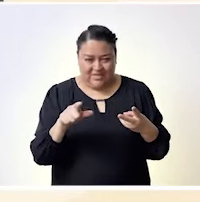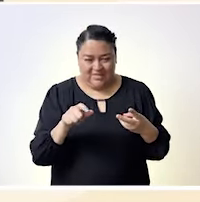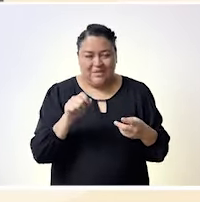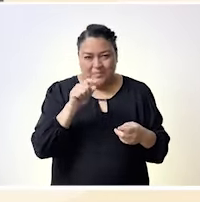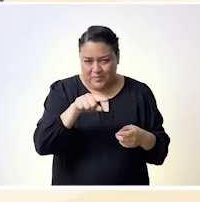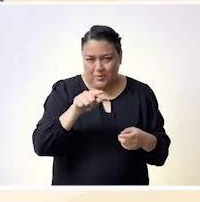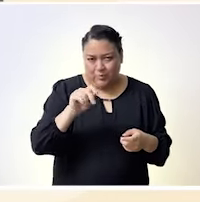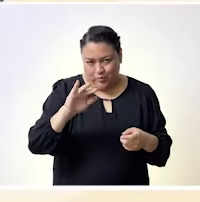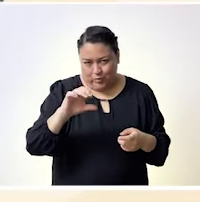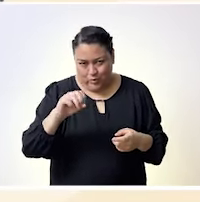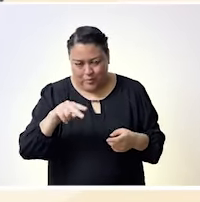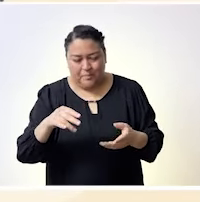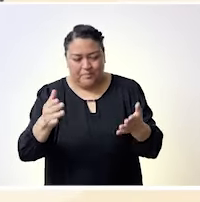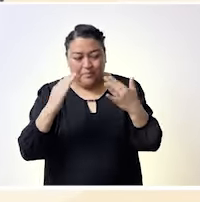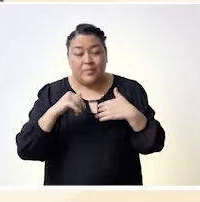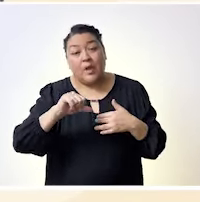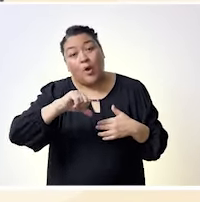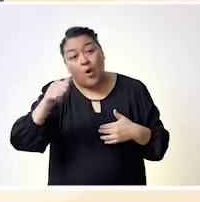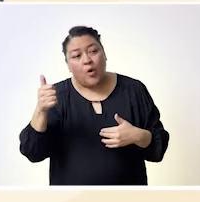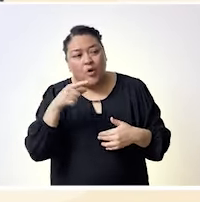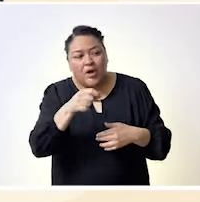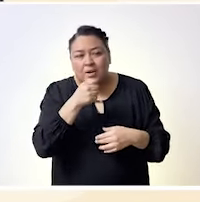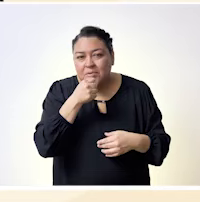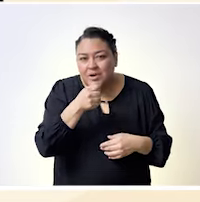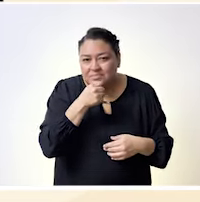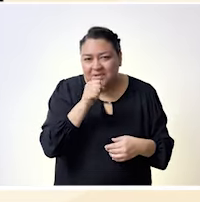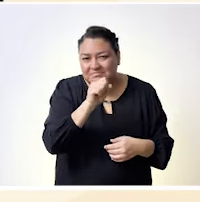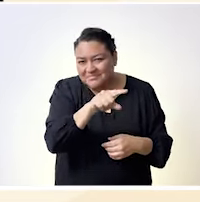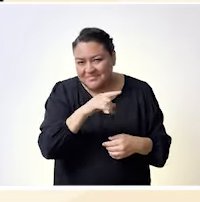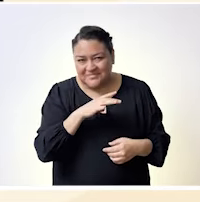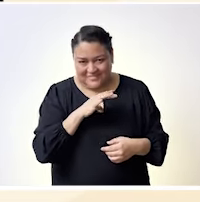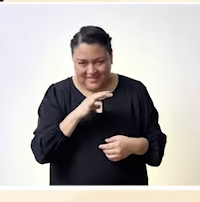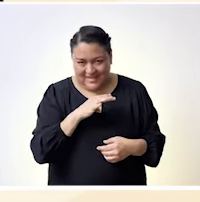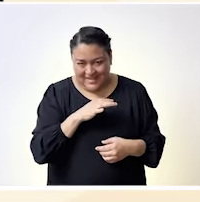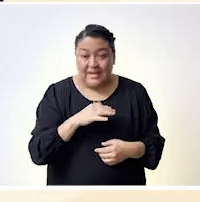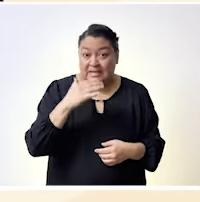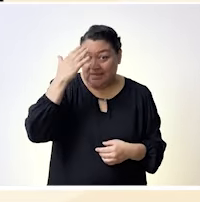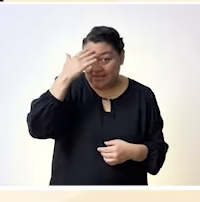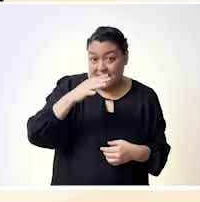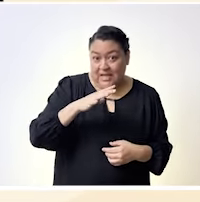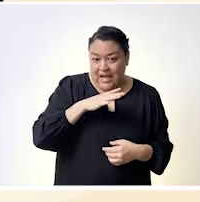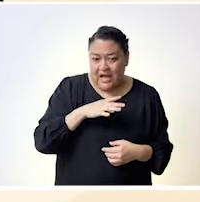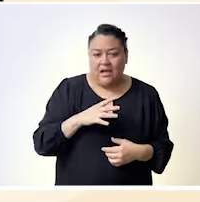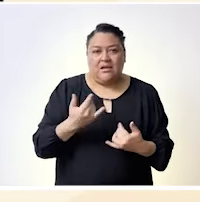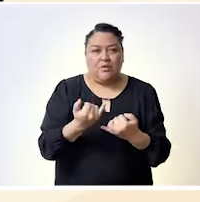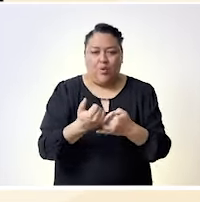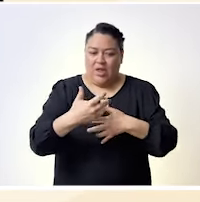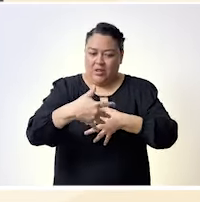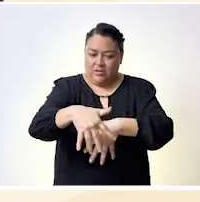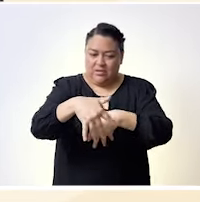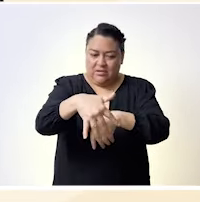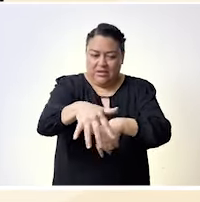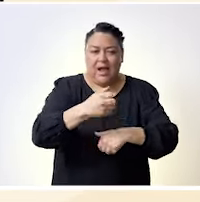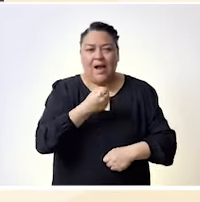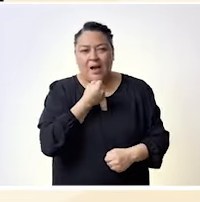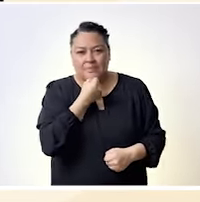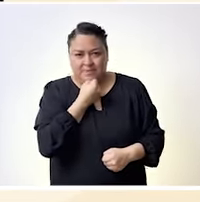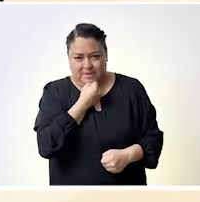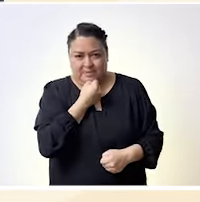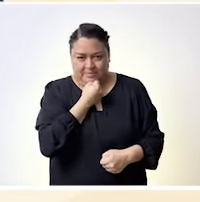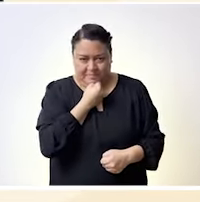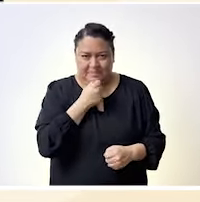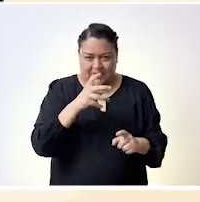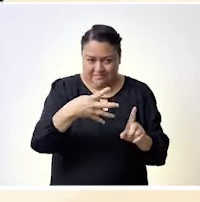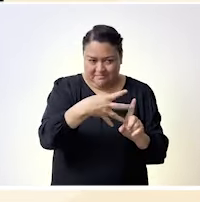humanos y visibilizar distintas realidades. Co-conduce el podcast El Panoshow de Homosensual.com y el programa El